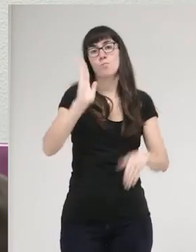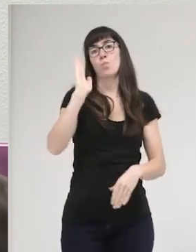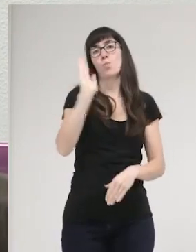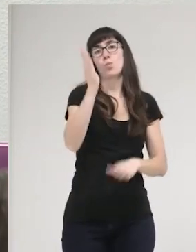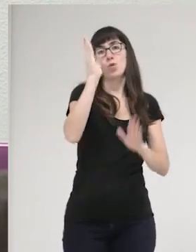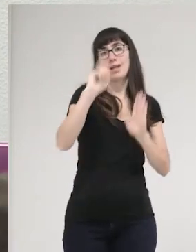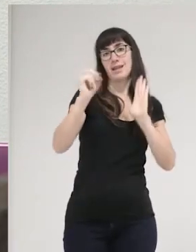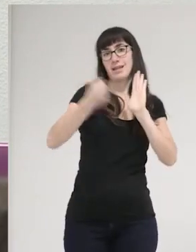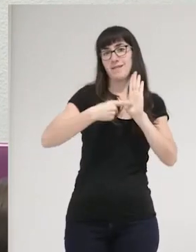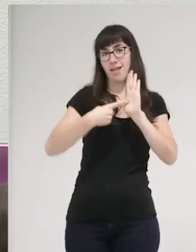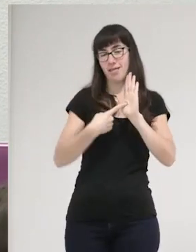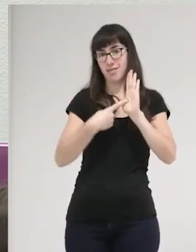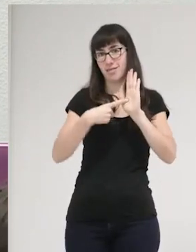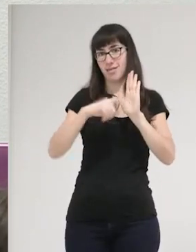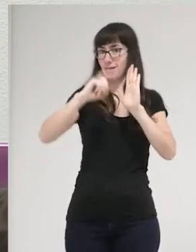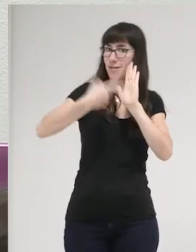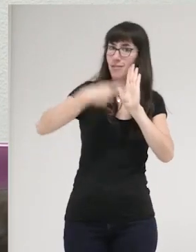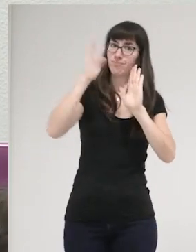en el punitivismo.